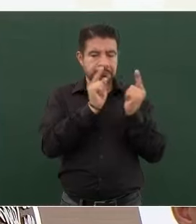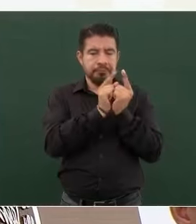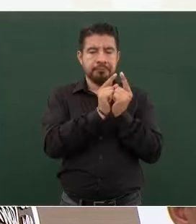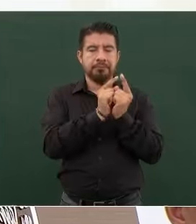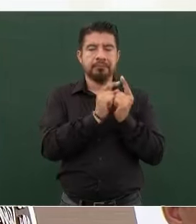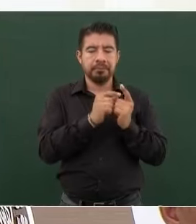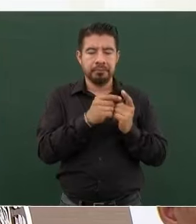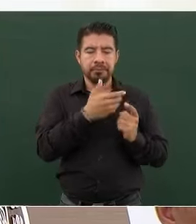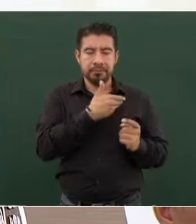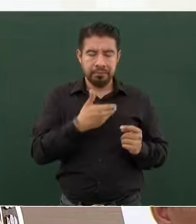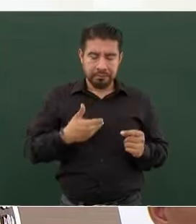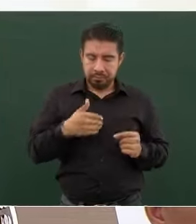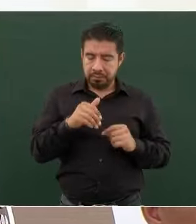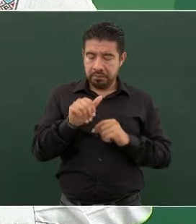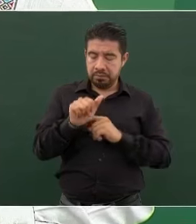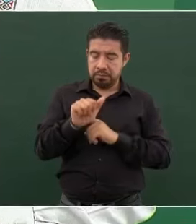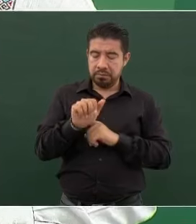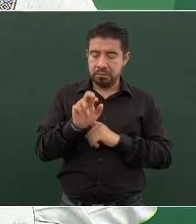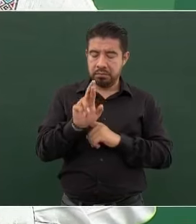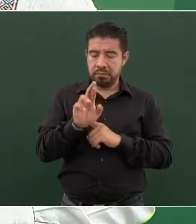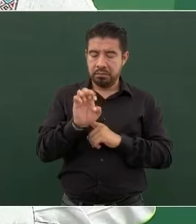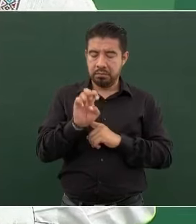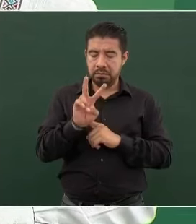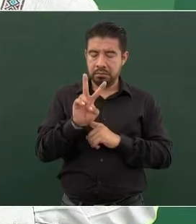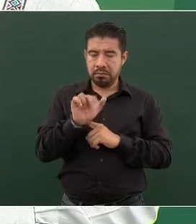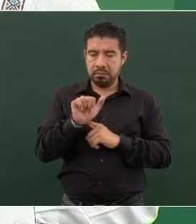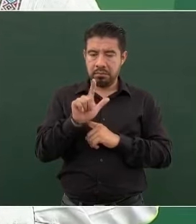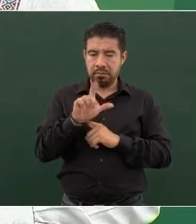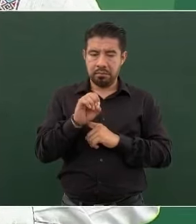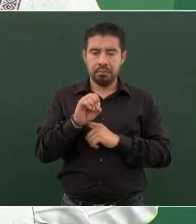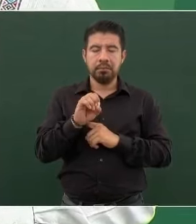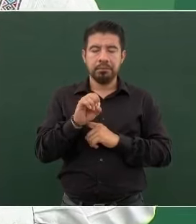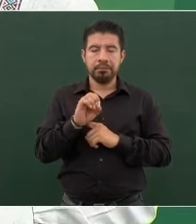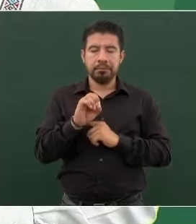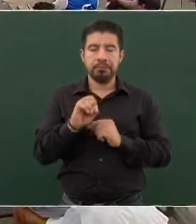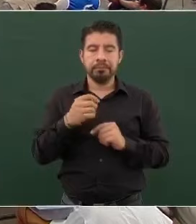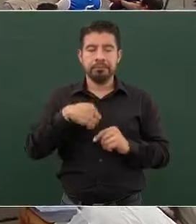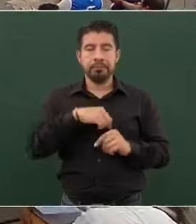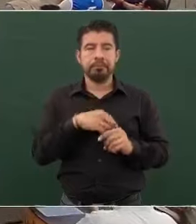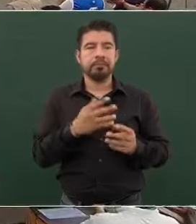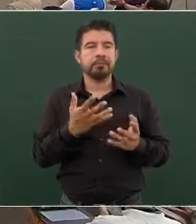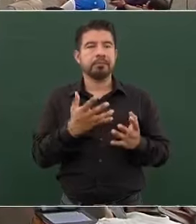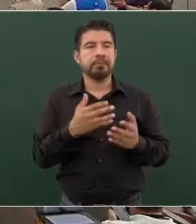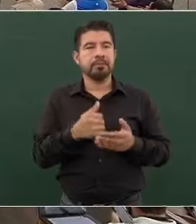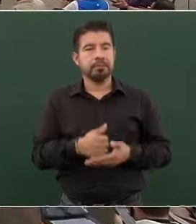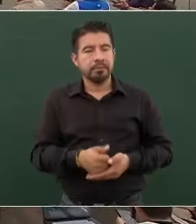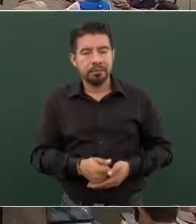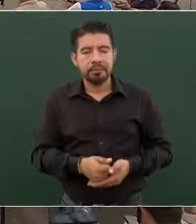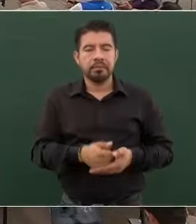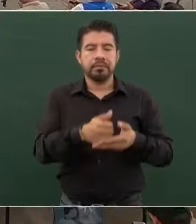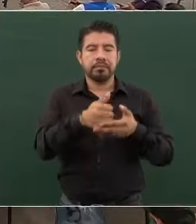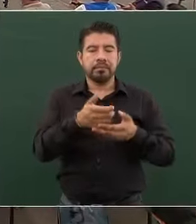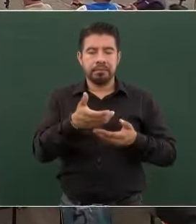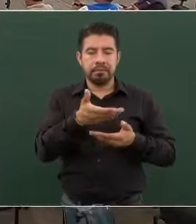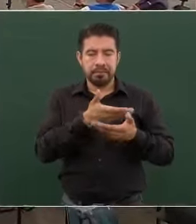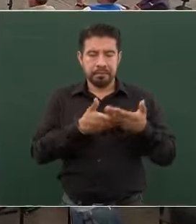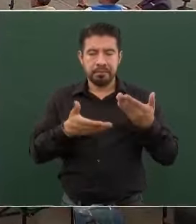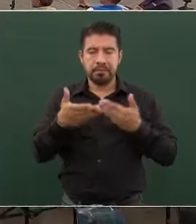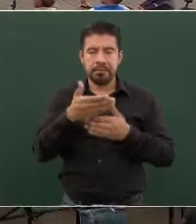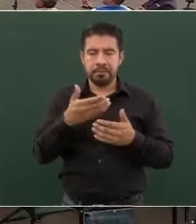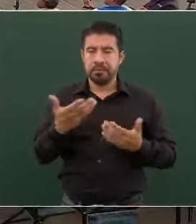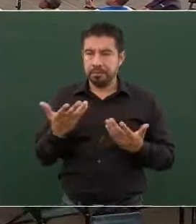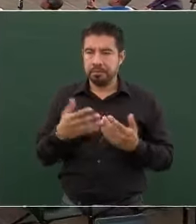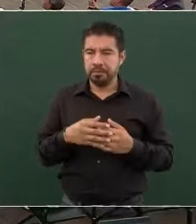presidente Arevalo, pero ese es el enfoque y ayudar nosotros. Hay una actitud del